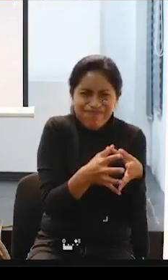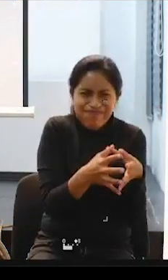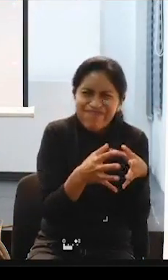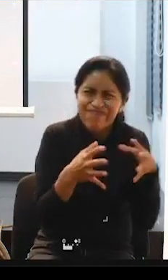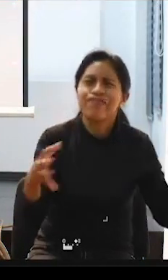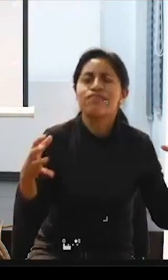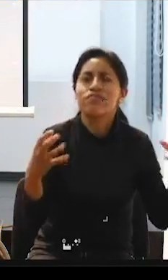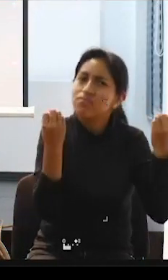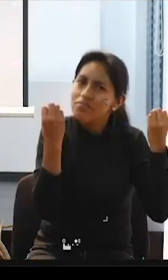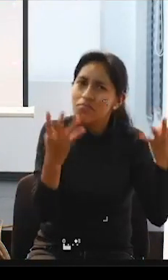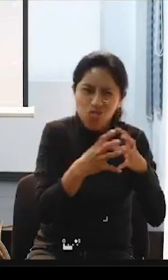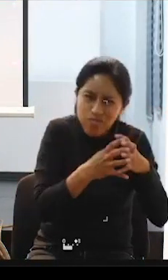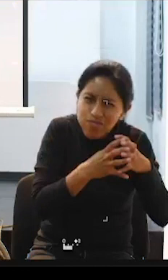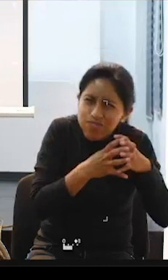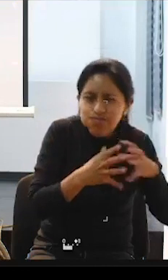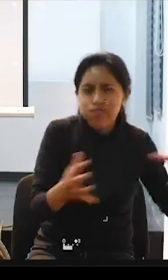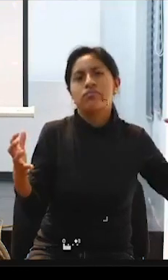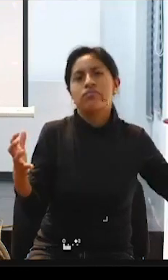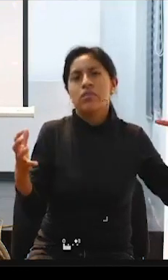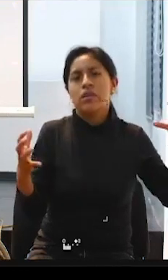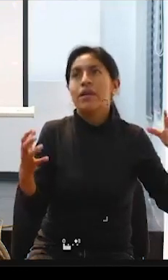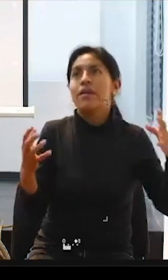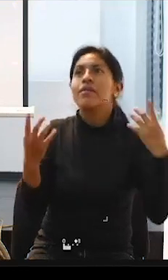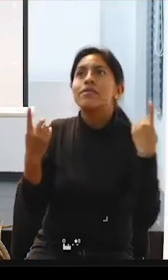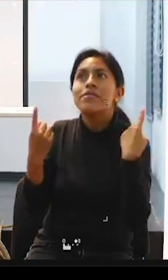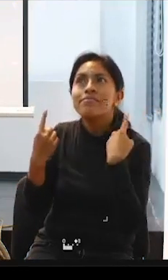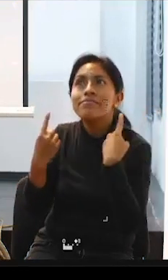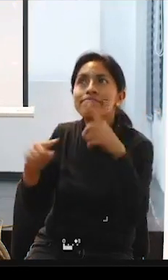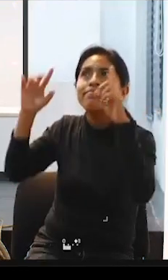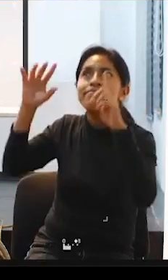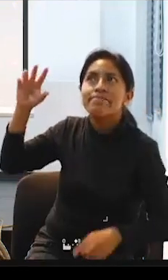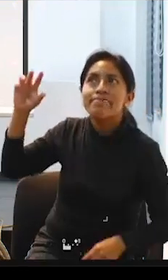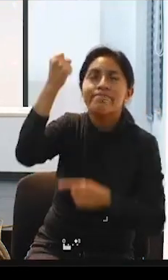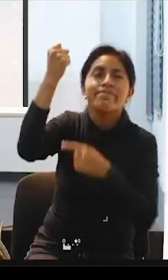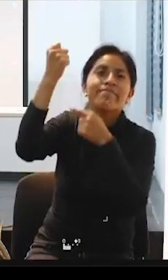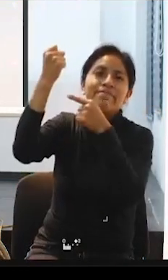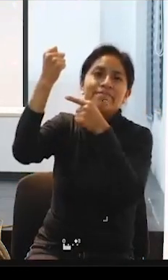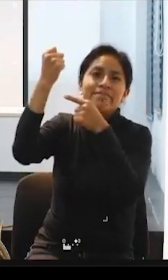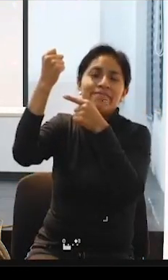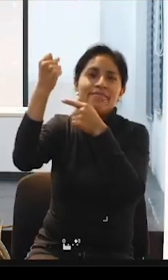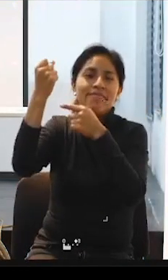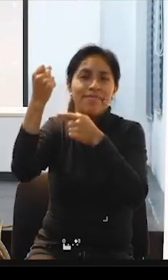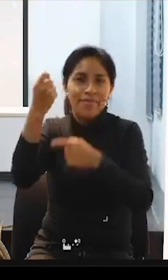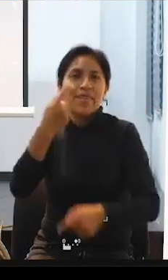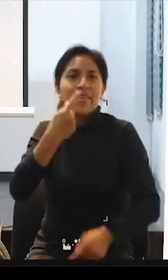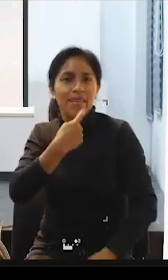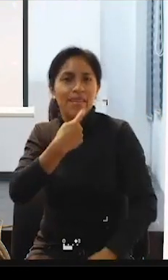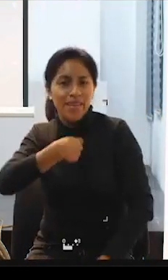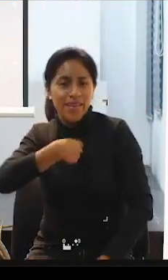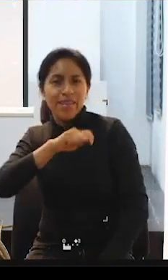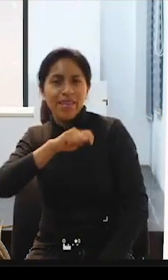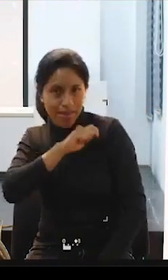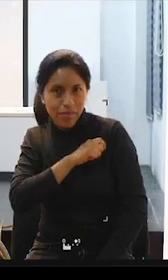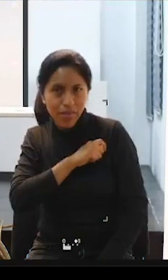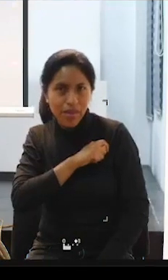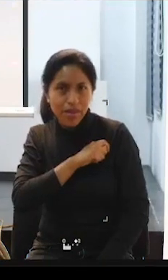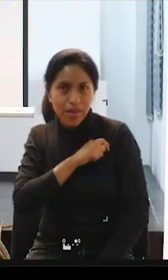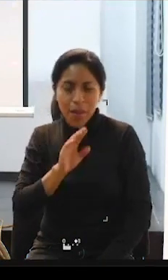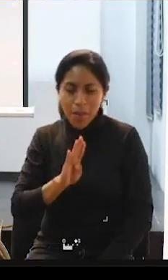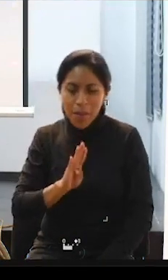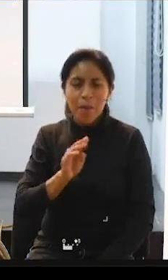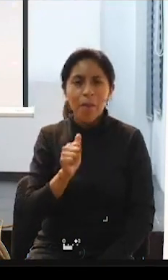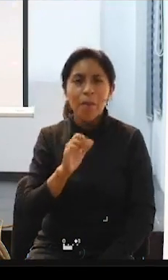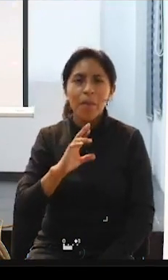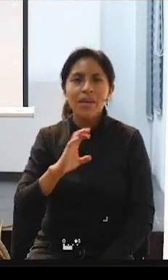pero 100%, conseguimos que en Barcelona, ahora me vengo a Barcelona, conseguimos que el ayuntamiento